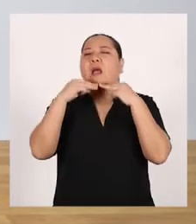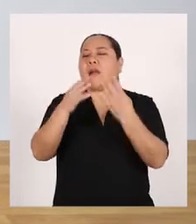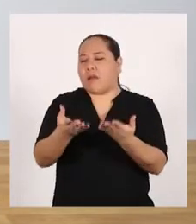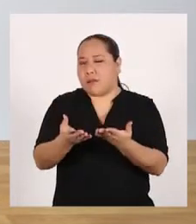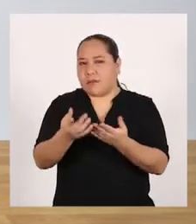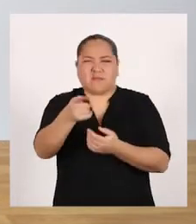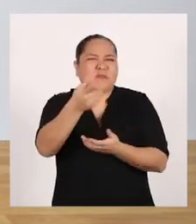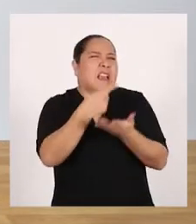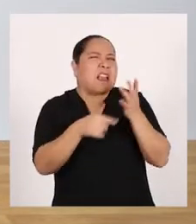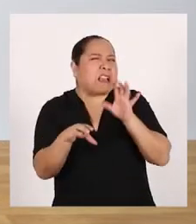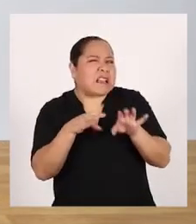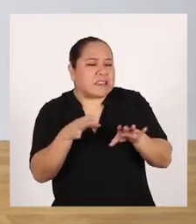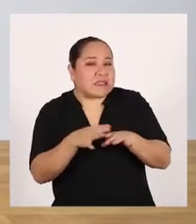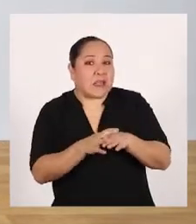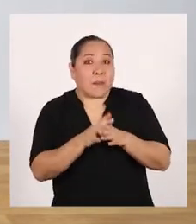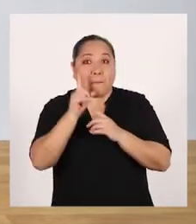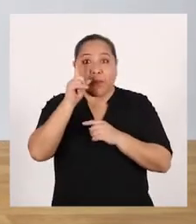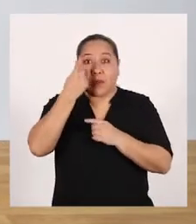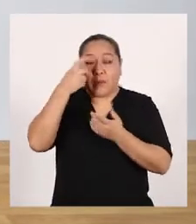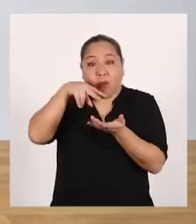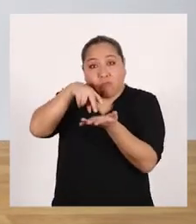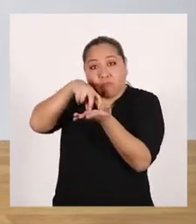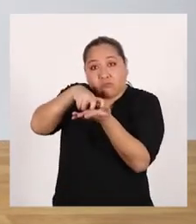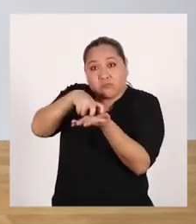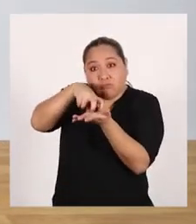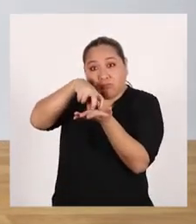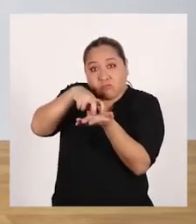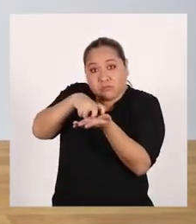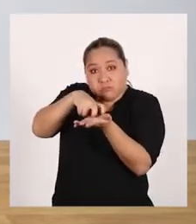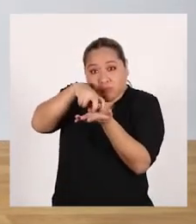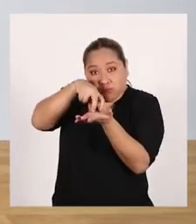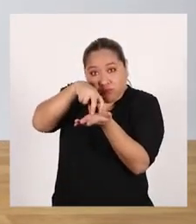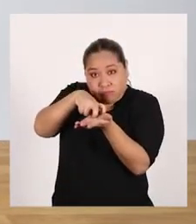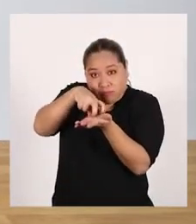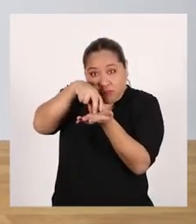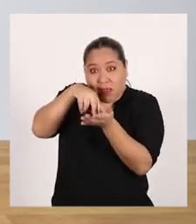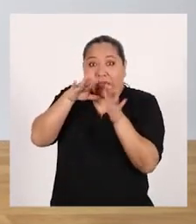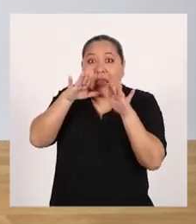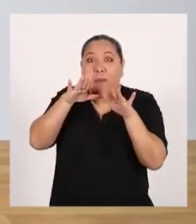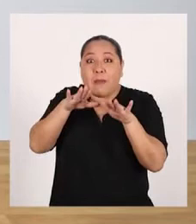¿Qué vamos a hacer? Primero flexionamos las rodillas despacito.